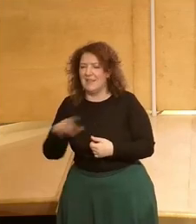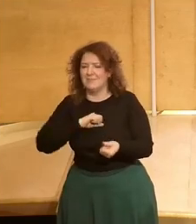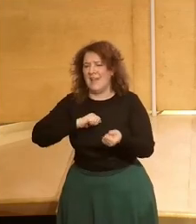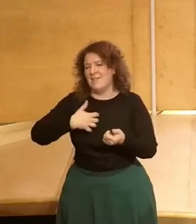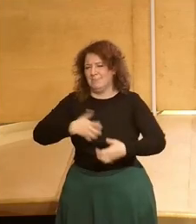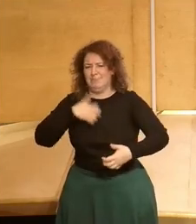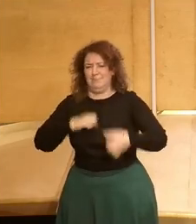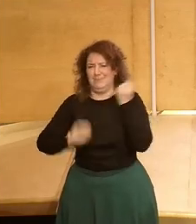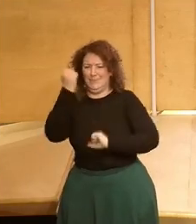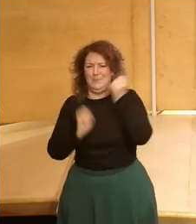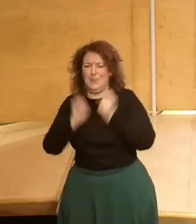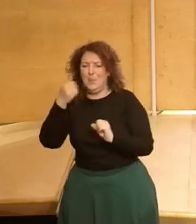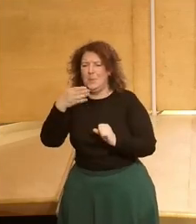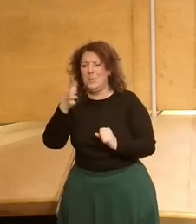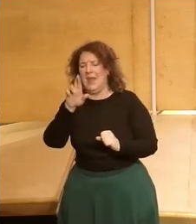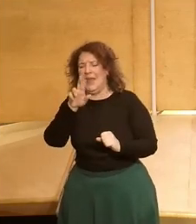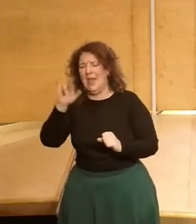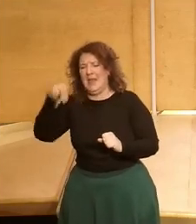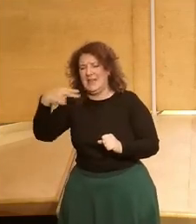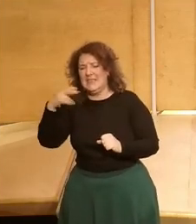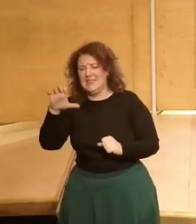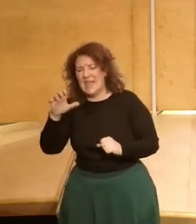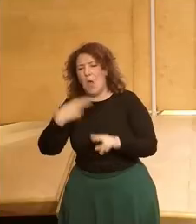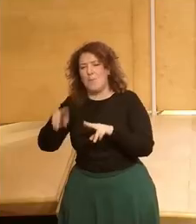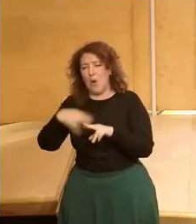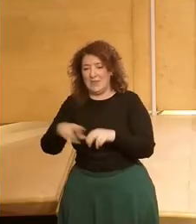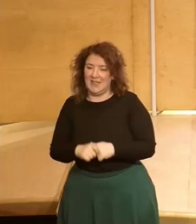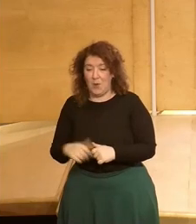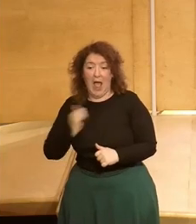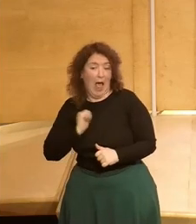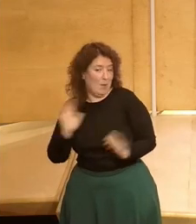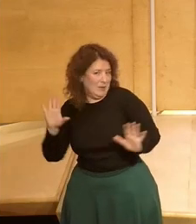estas cosas que estamos hablando pero que me ha hecho mucha gracia mira un crossover